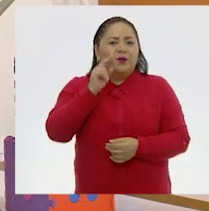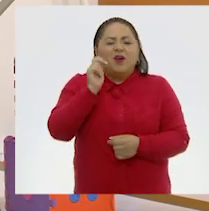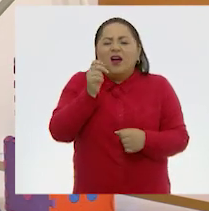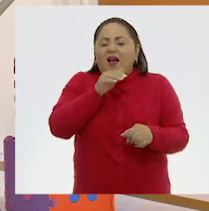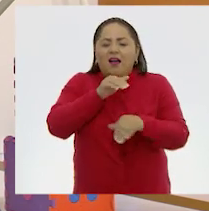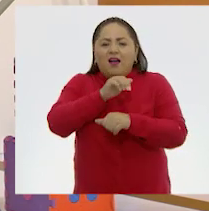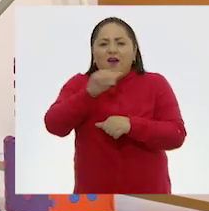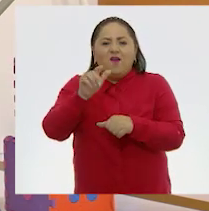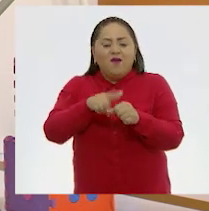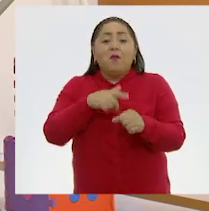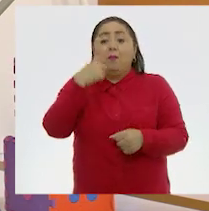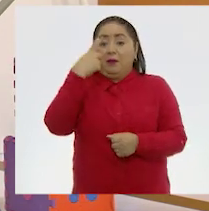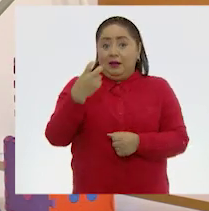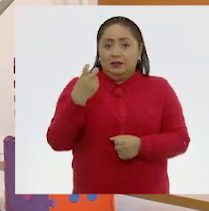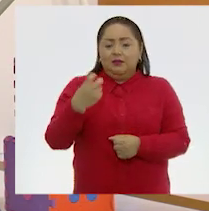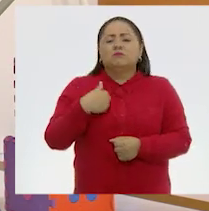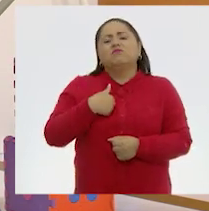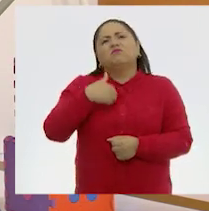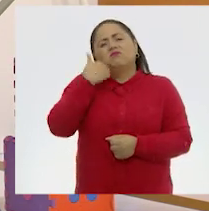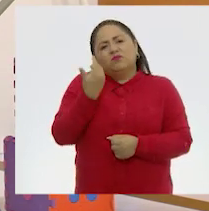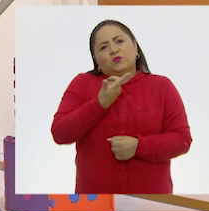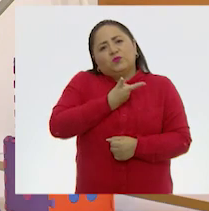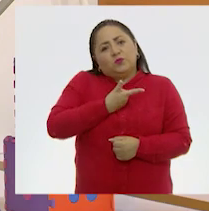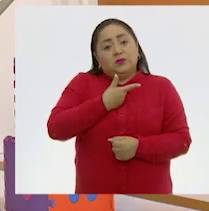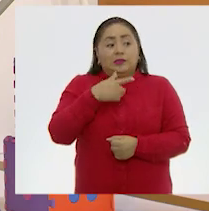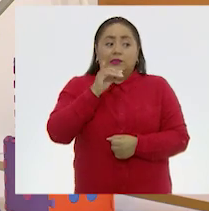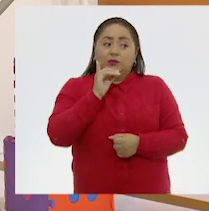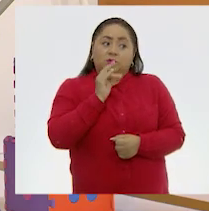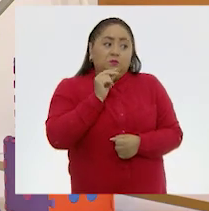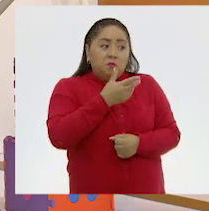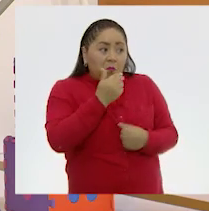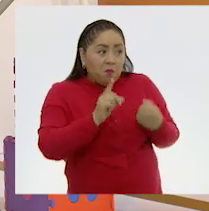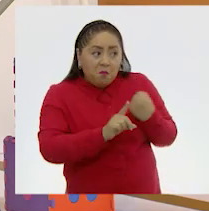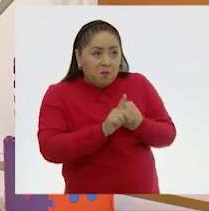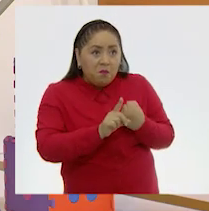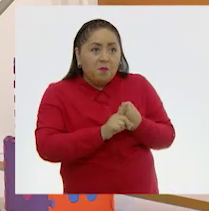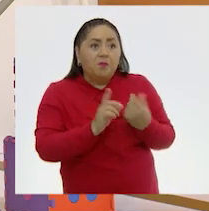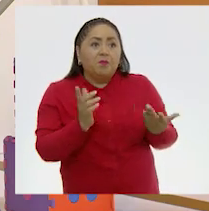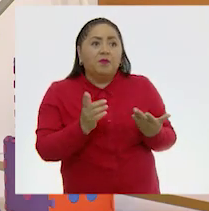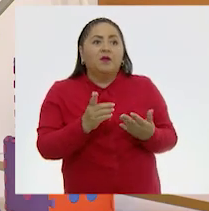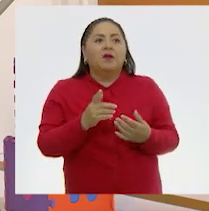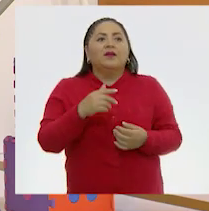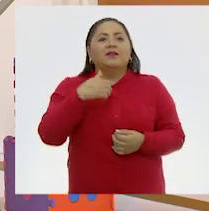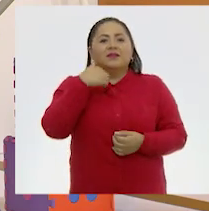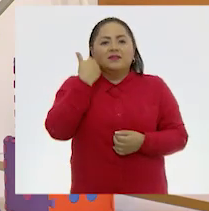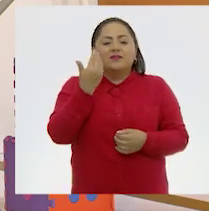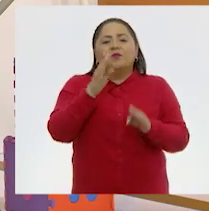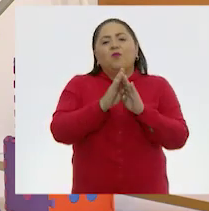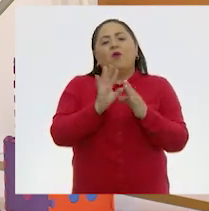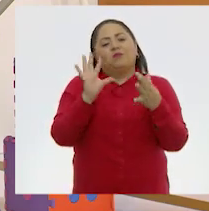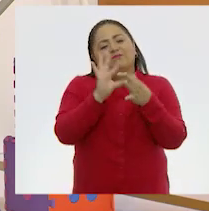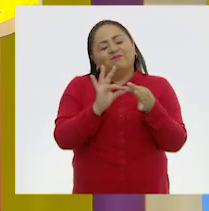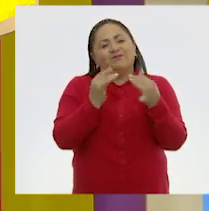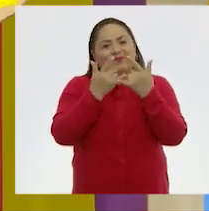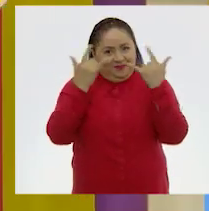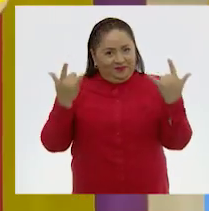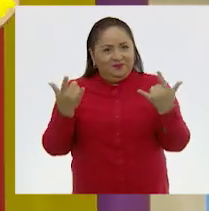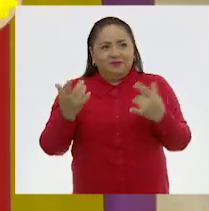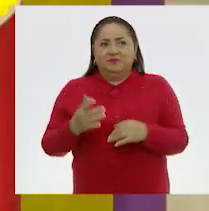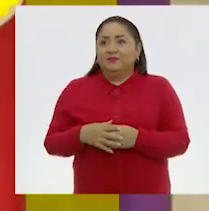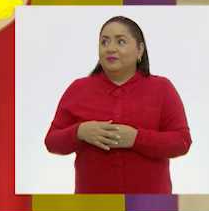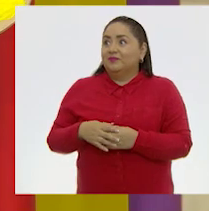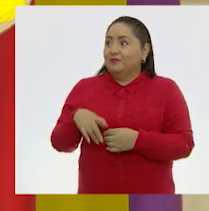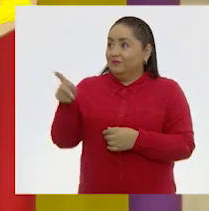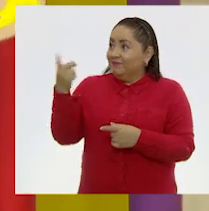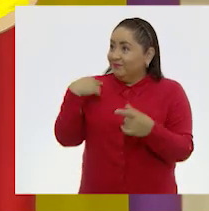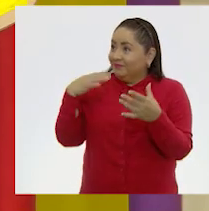colores. Pero para eso me gustaría, si tú no tienes inconveniente, que te leyera un cuento. ¿Nos va a leer